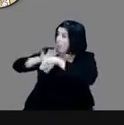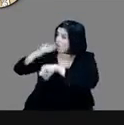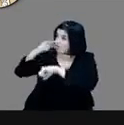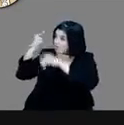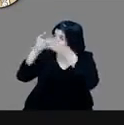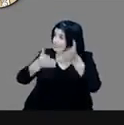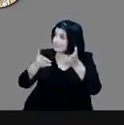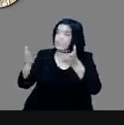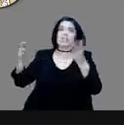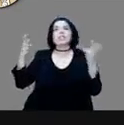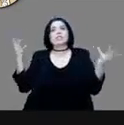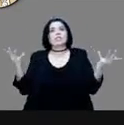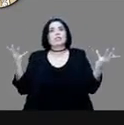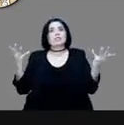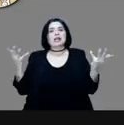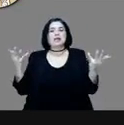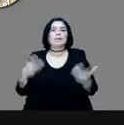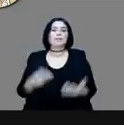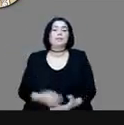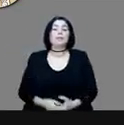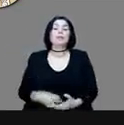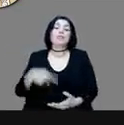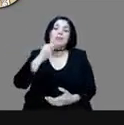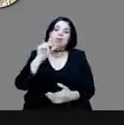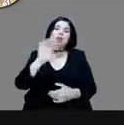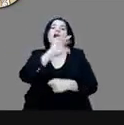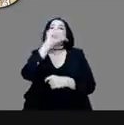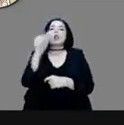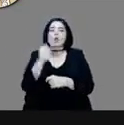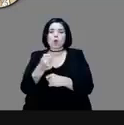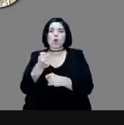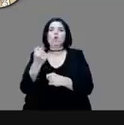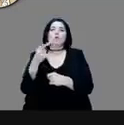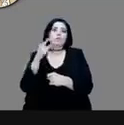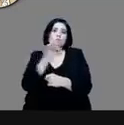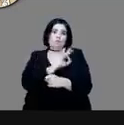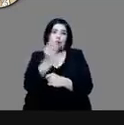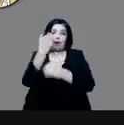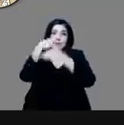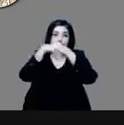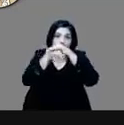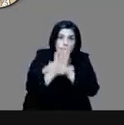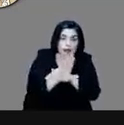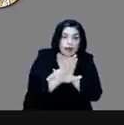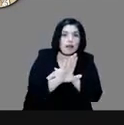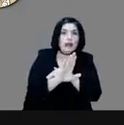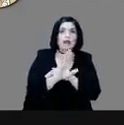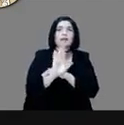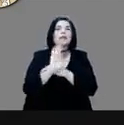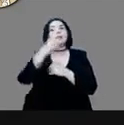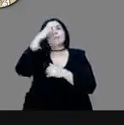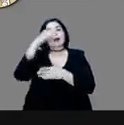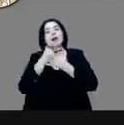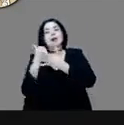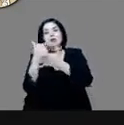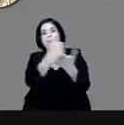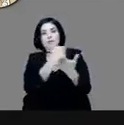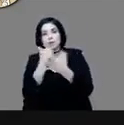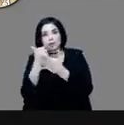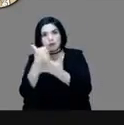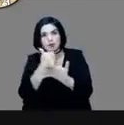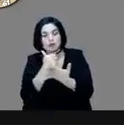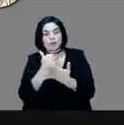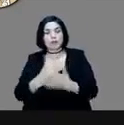digamos, ayudar a la gente que está sitiada ahí por los mexicas. Por lo que se